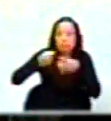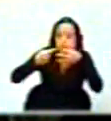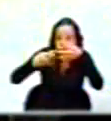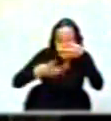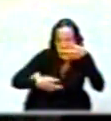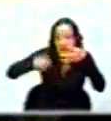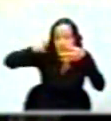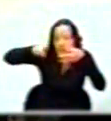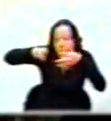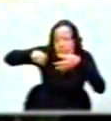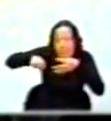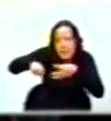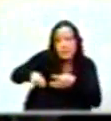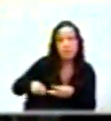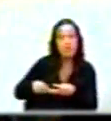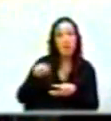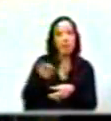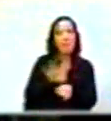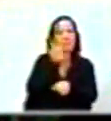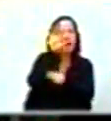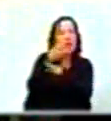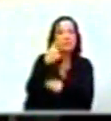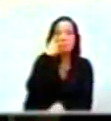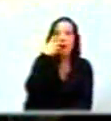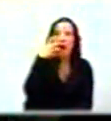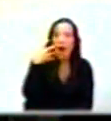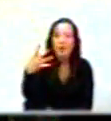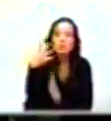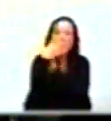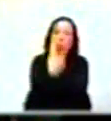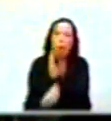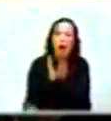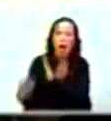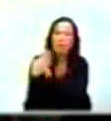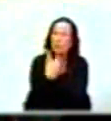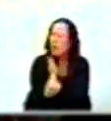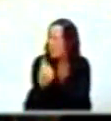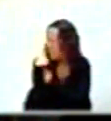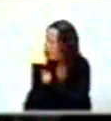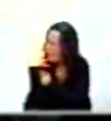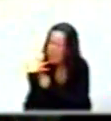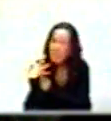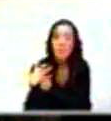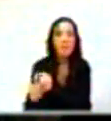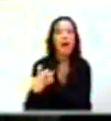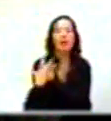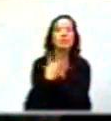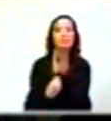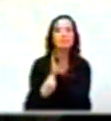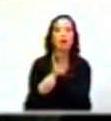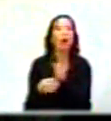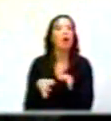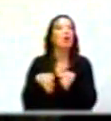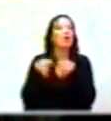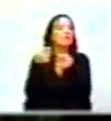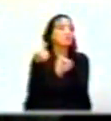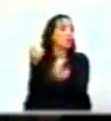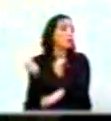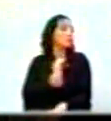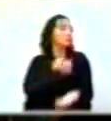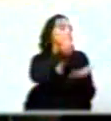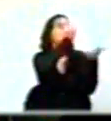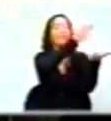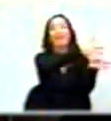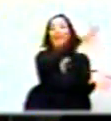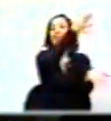en un país donde avanza la pobreza de manera gigantesca, se dilapiden los recursos públicos